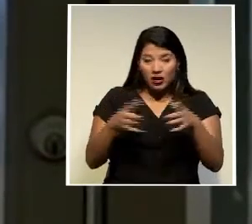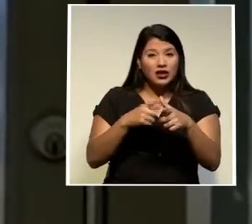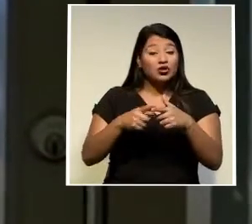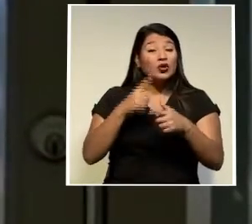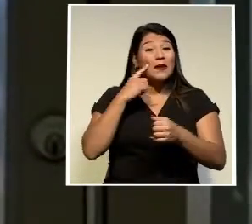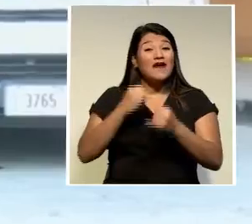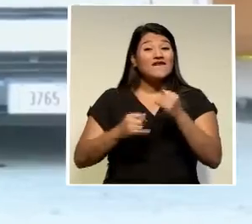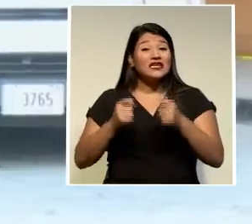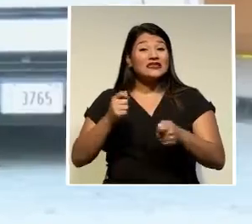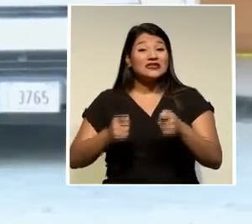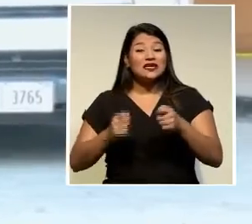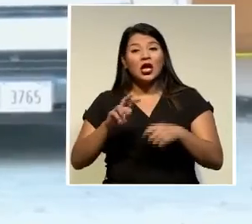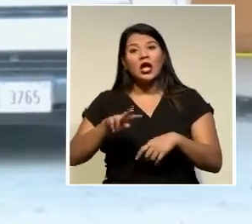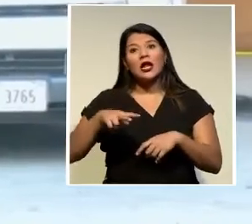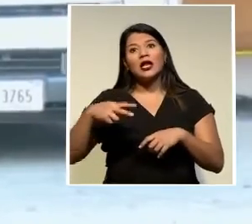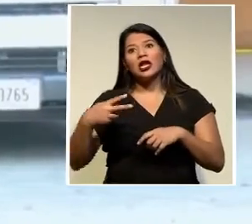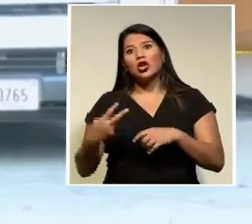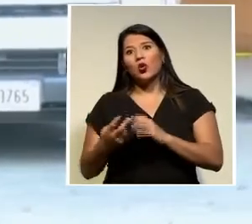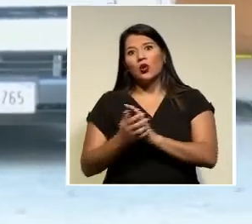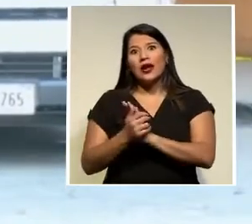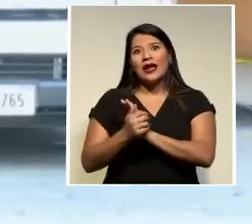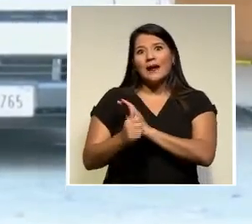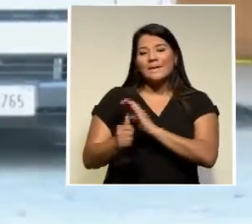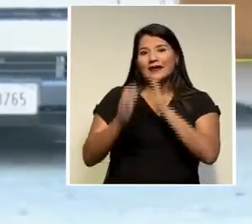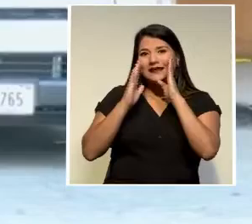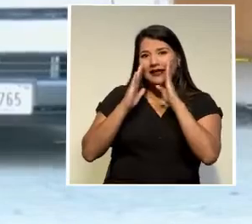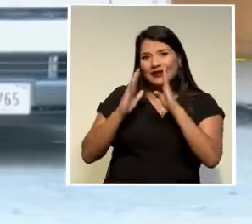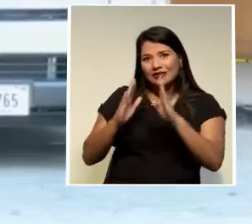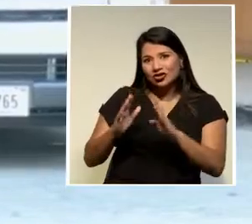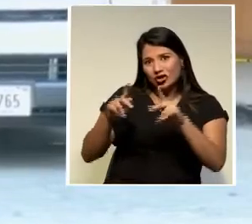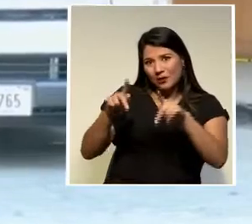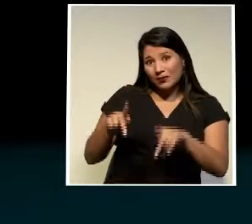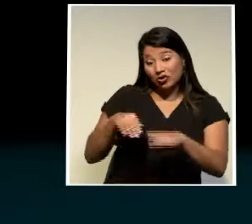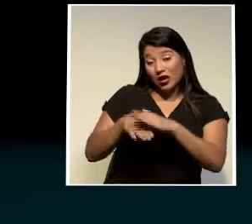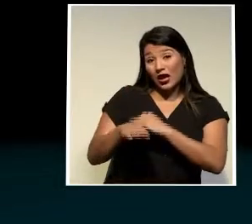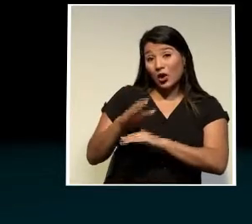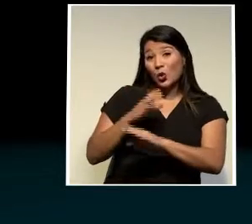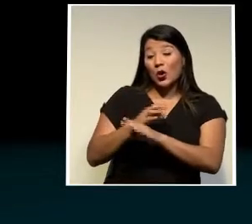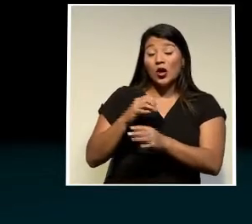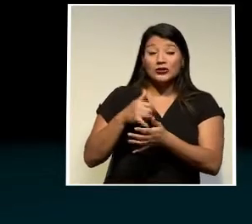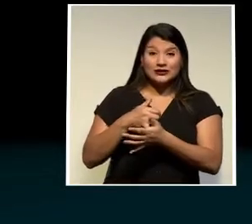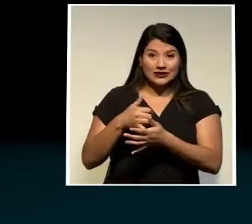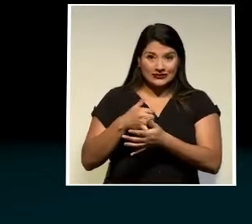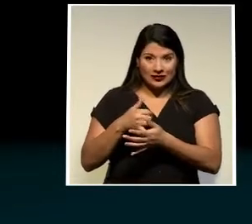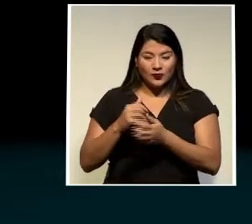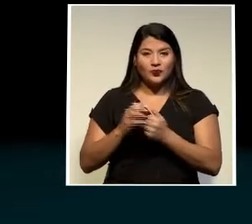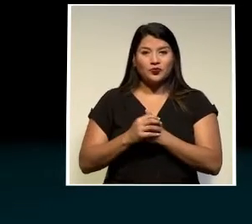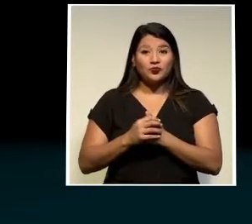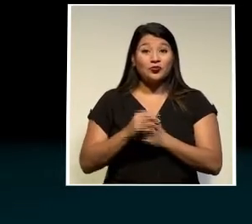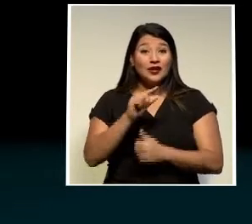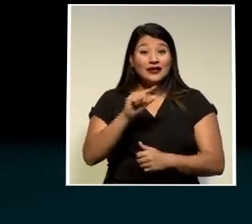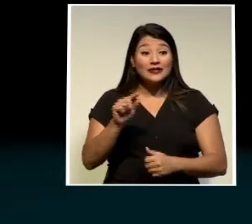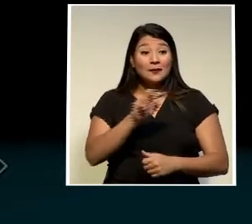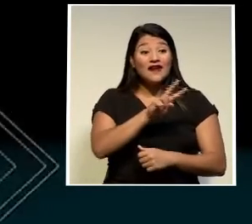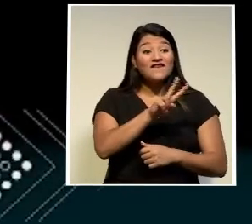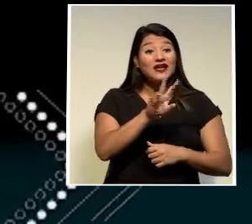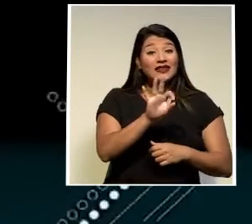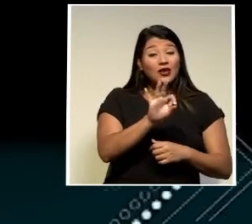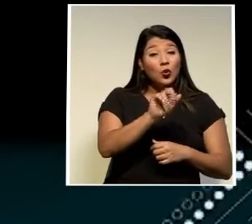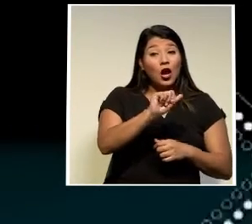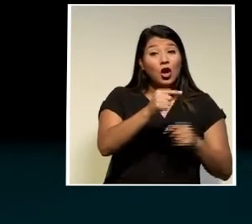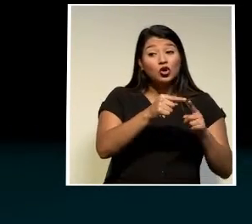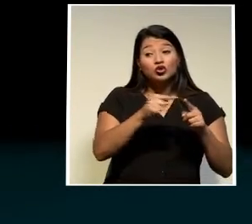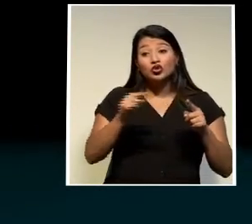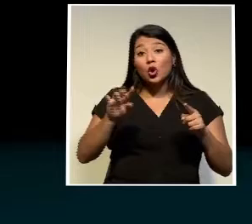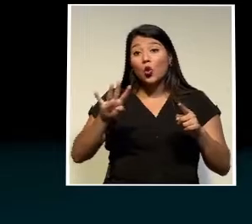septiembre se estaría duplicando la capacidad de atención de pacientes en unidad de cuidados intensivos en la semana del 29 de agosto